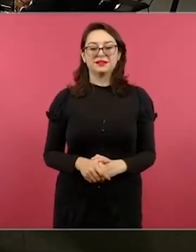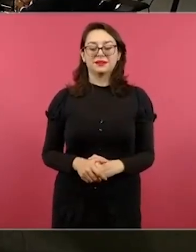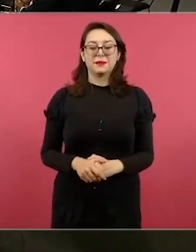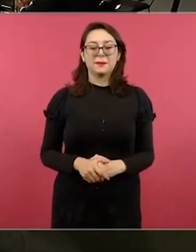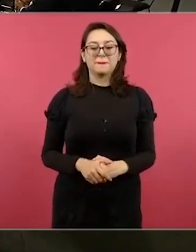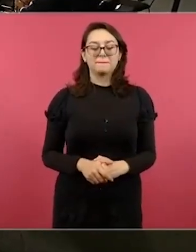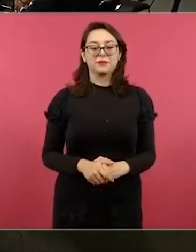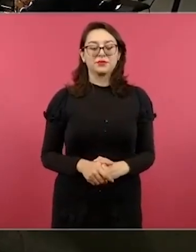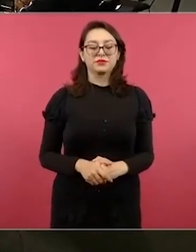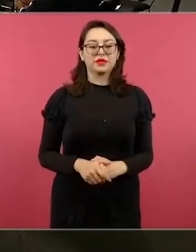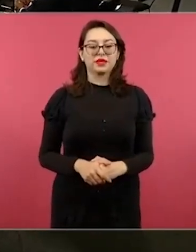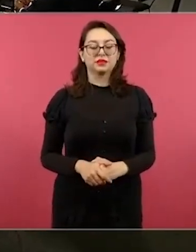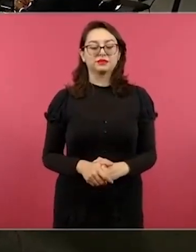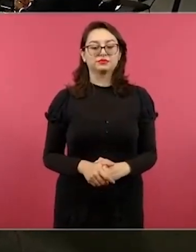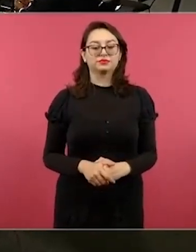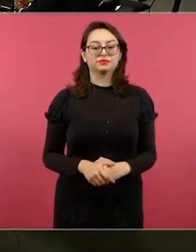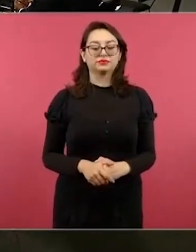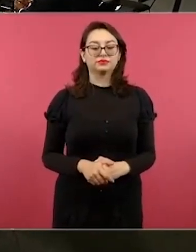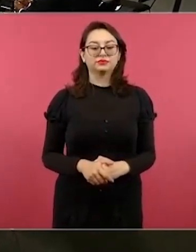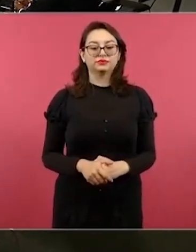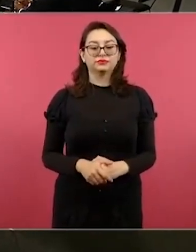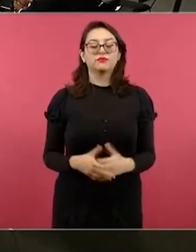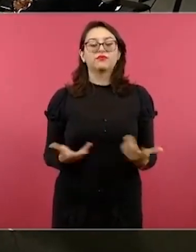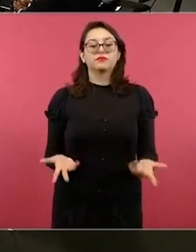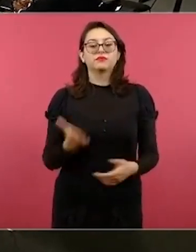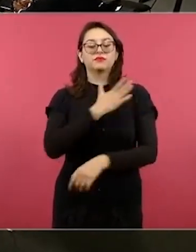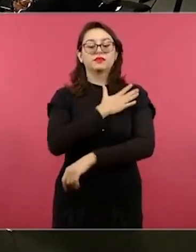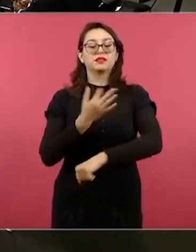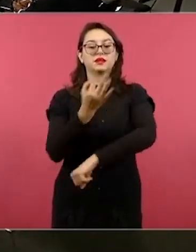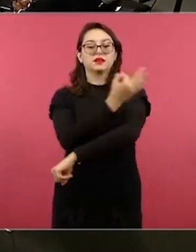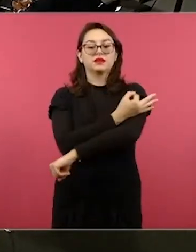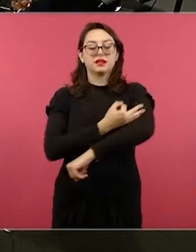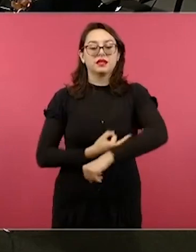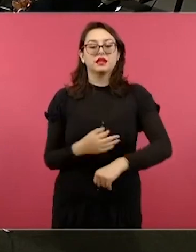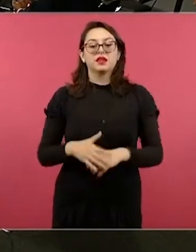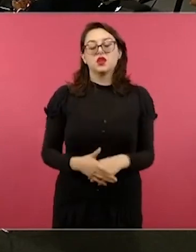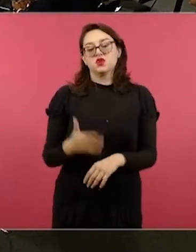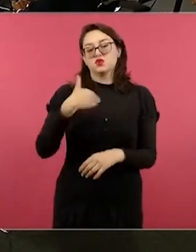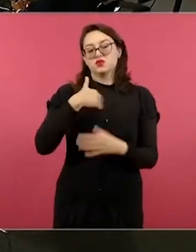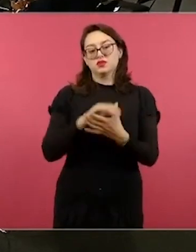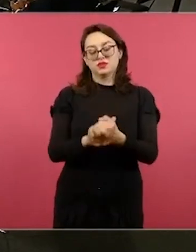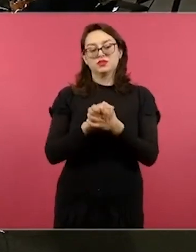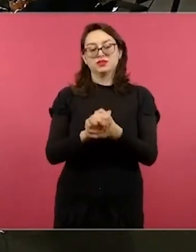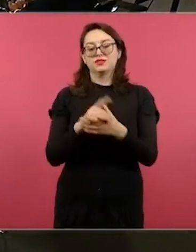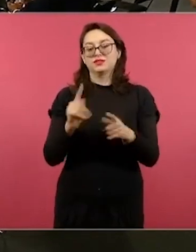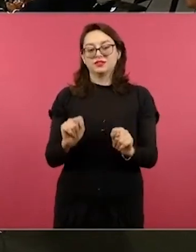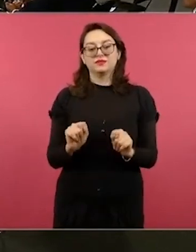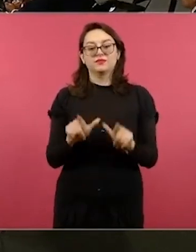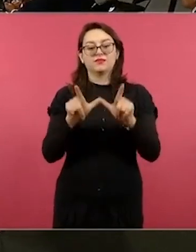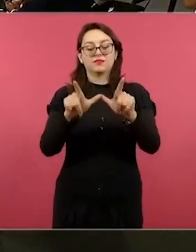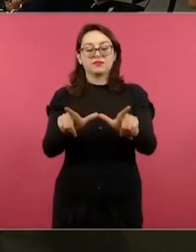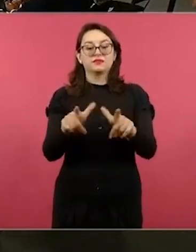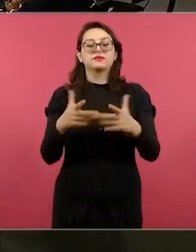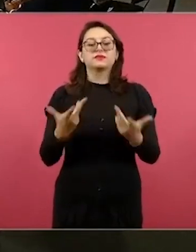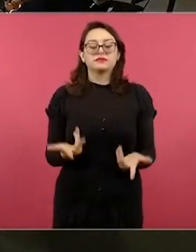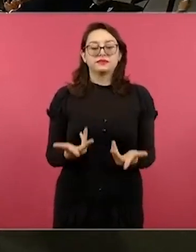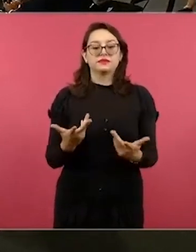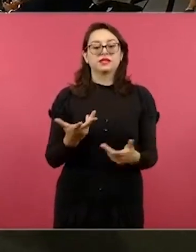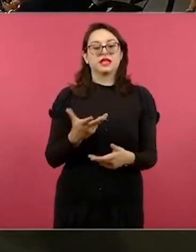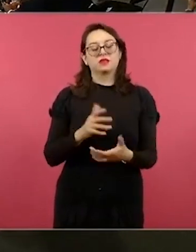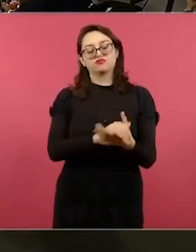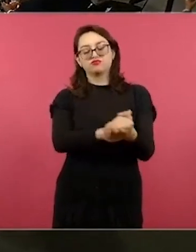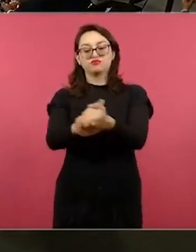Hola, buenas tardes a todos. Les traigo un saludo desde el hermoso estado de Tlaxcala, particularmente saludo a ustedes,